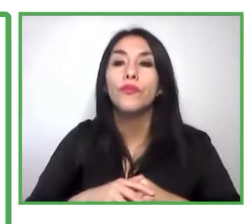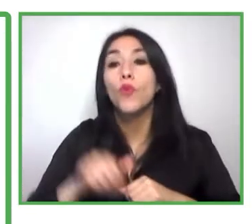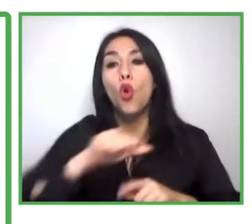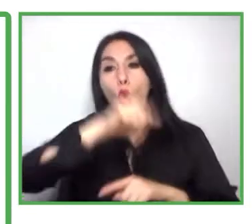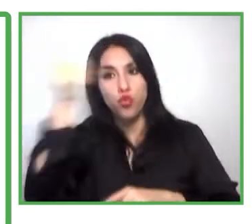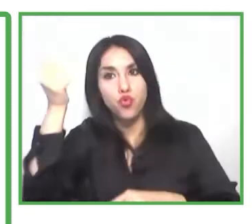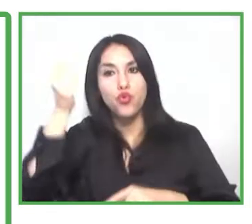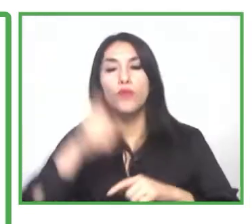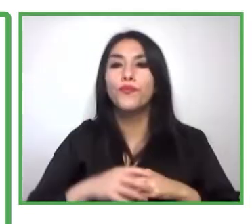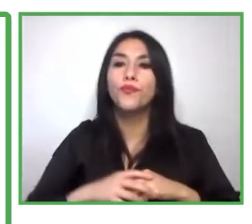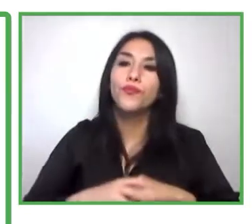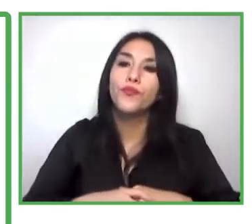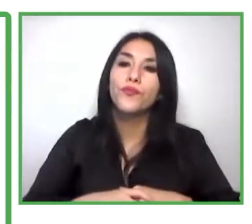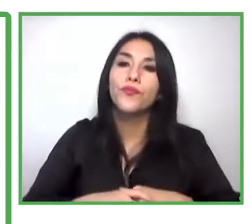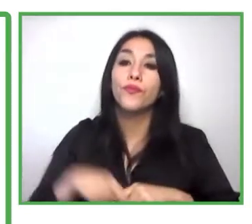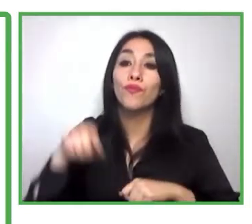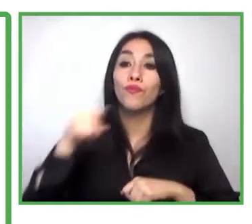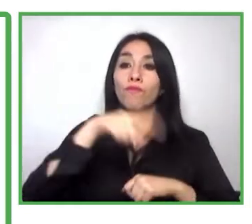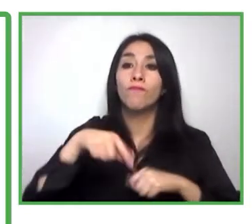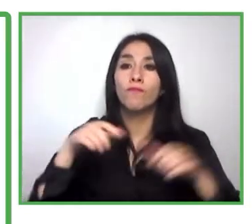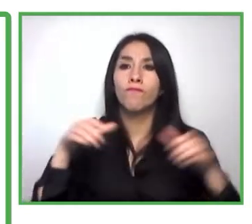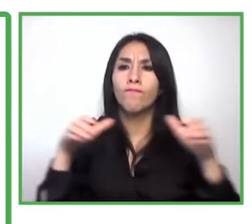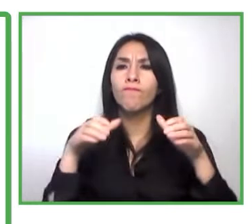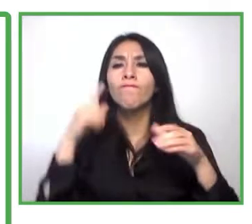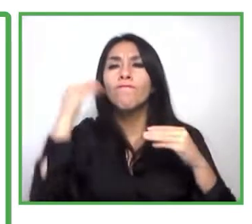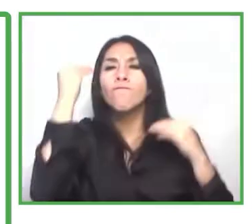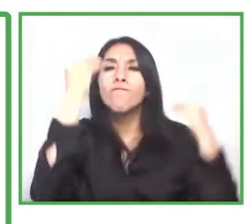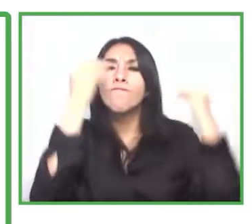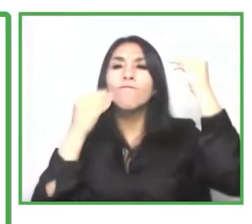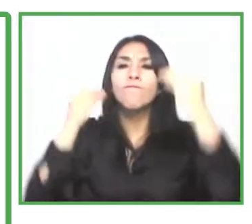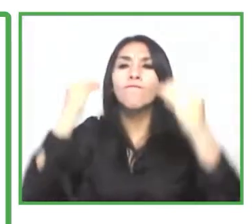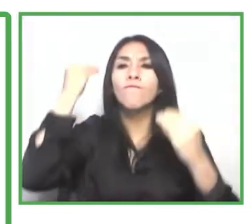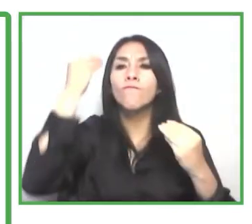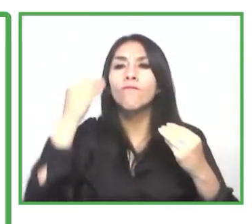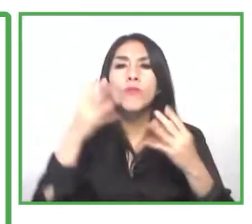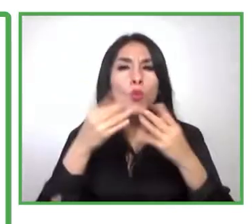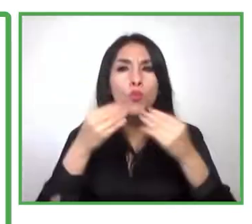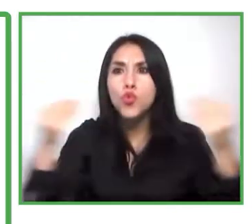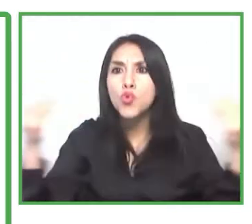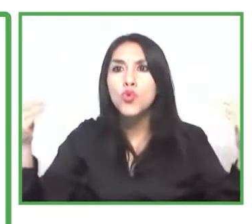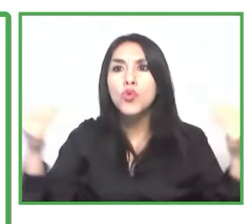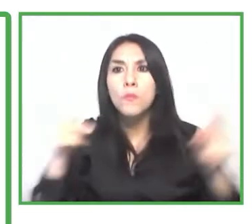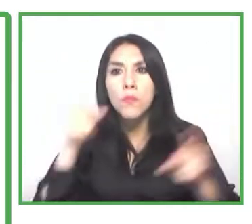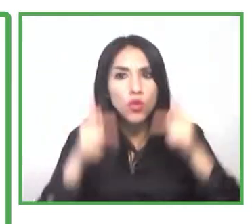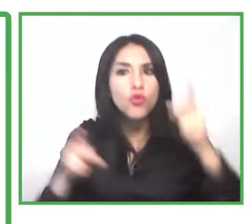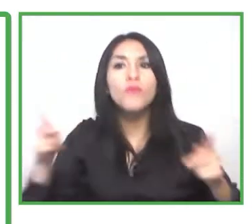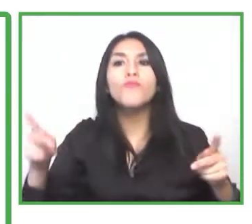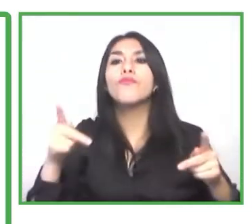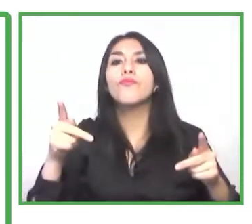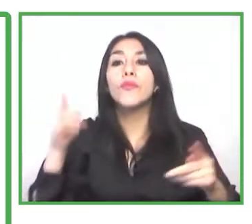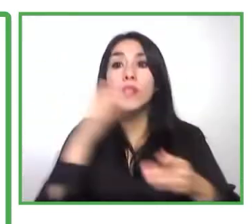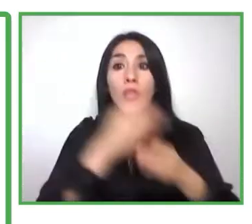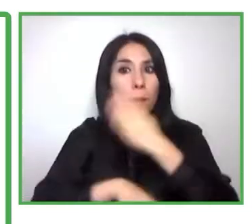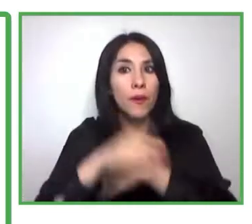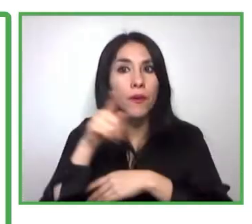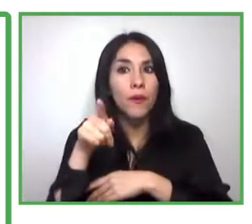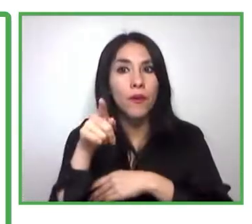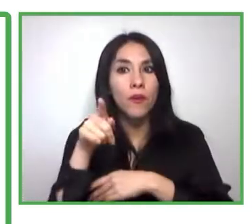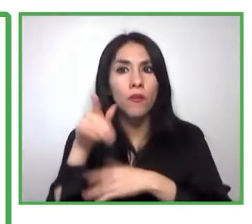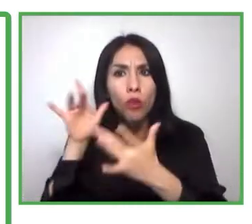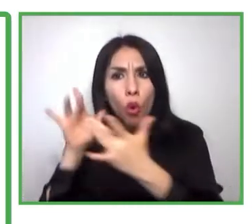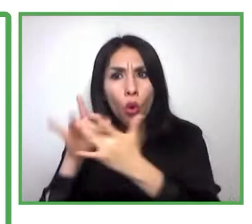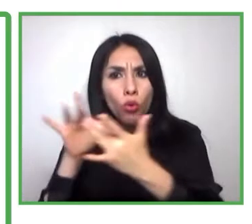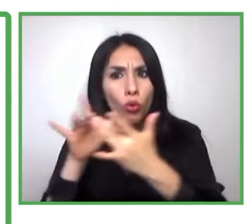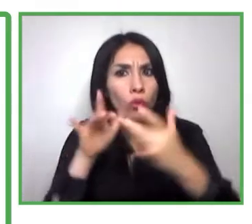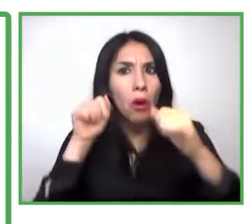discapacidad pertenecen o participan dentro de programas de intermediación laboral. Y desde ese punto de vista, lo que hemos lanzado